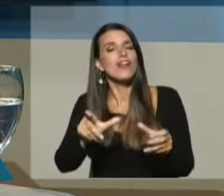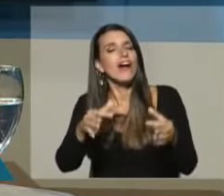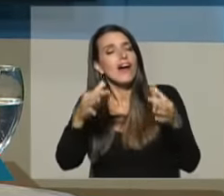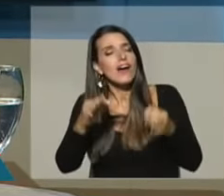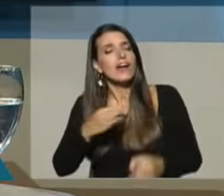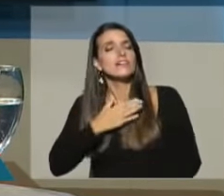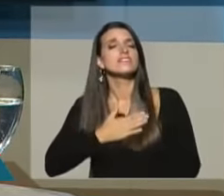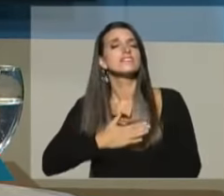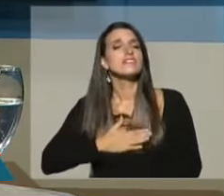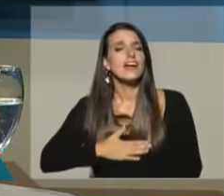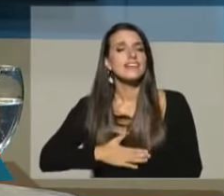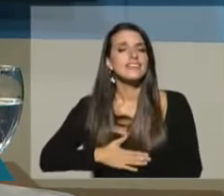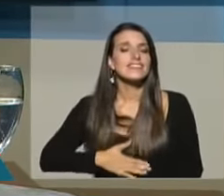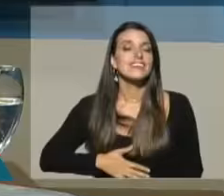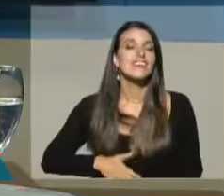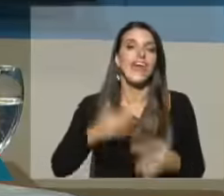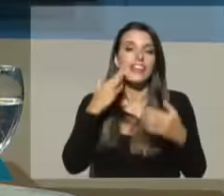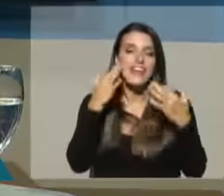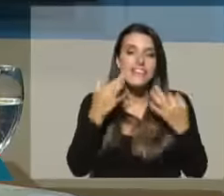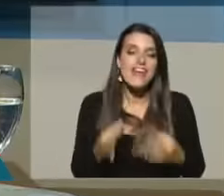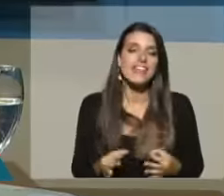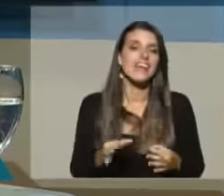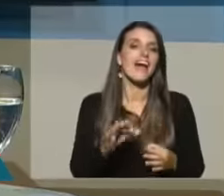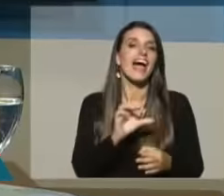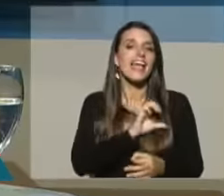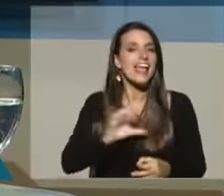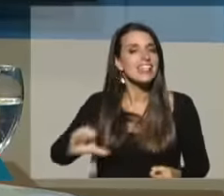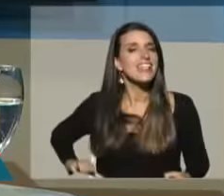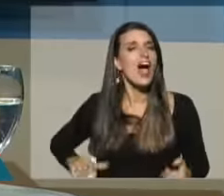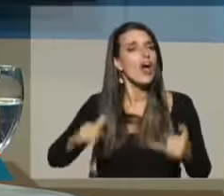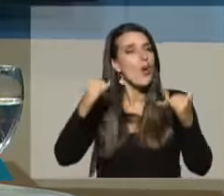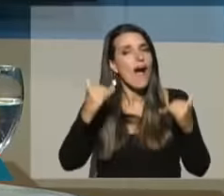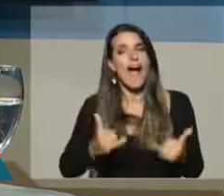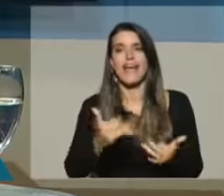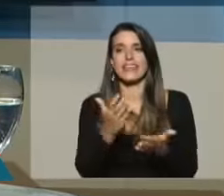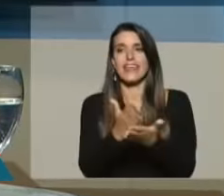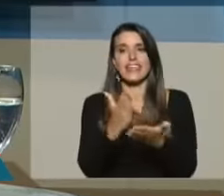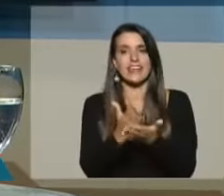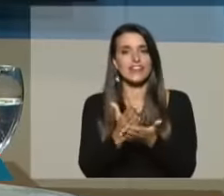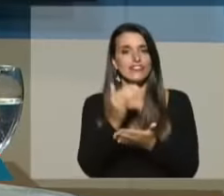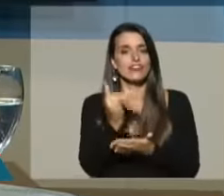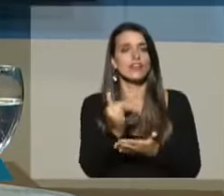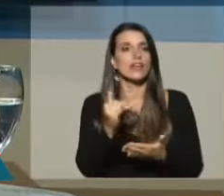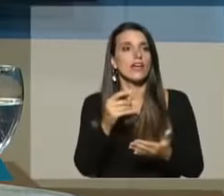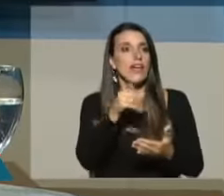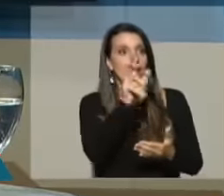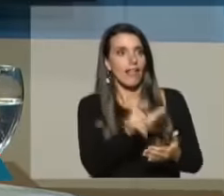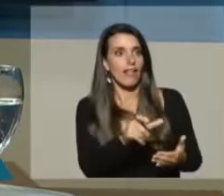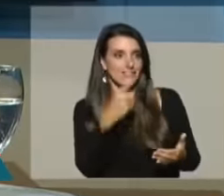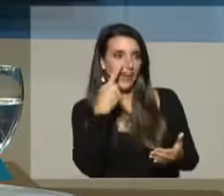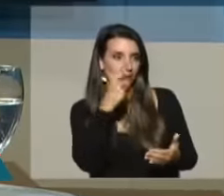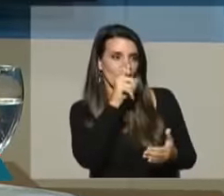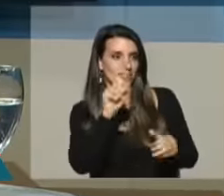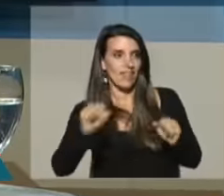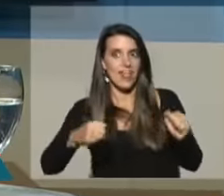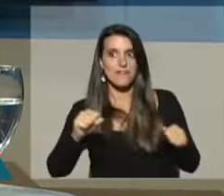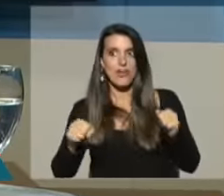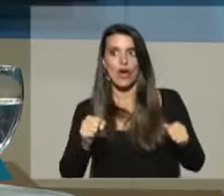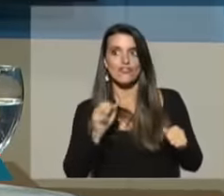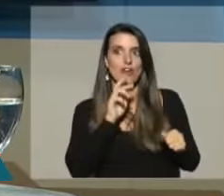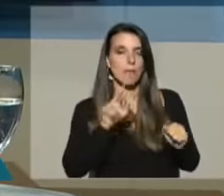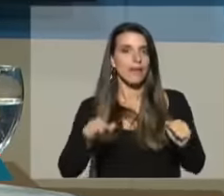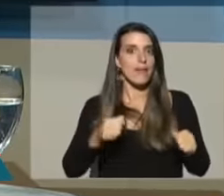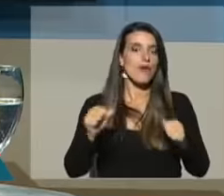absoluta tranquilidad de que está vigente un Estado de Derecho. El nerviosismo que demuestra el señor Miquelín al contestar estas